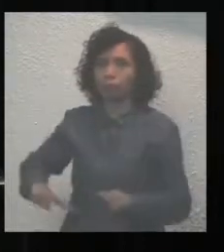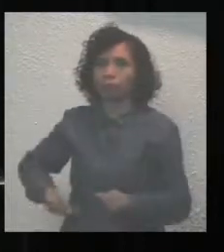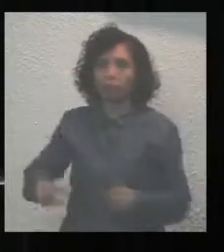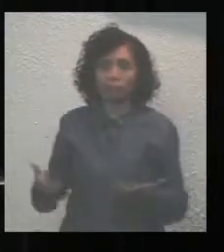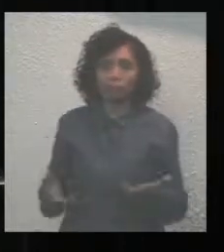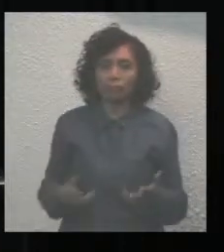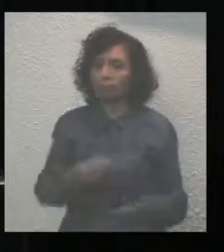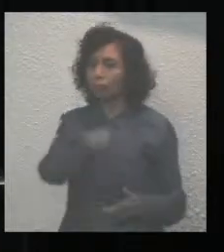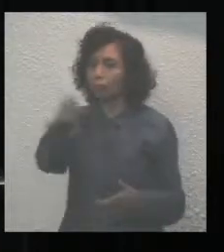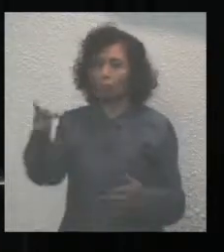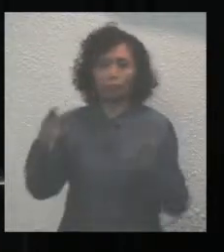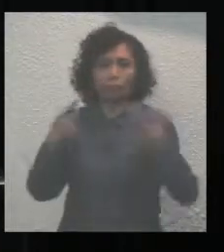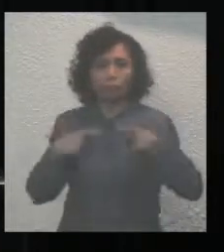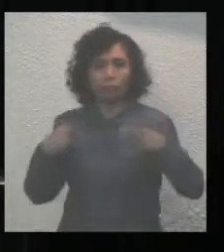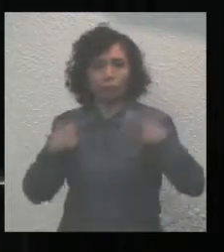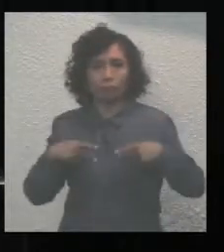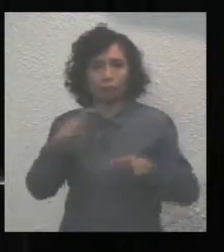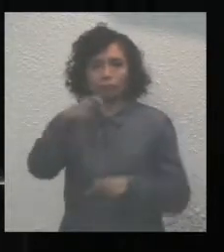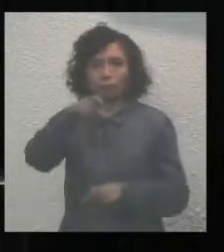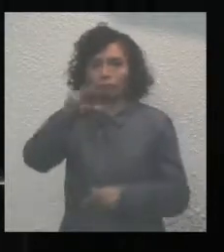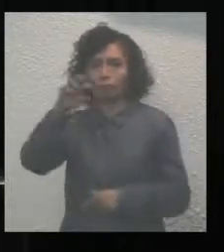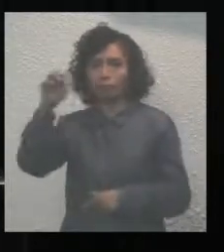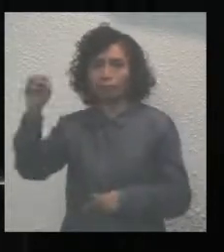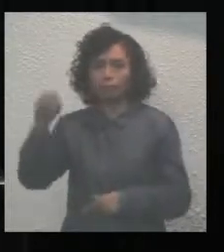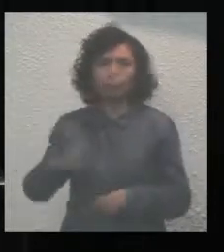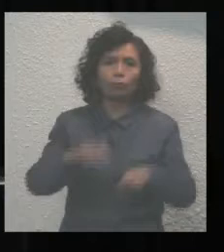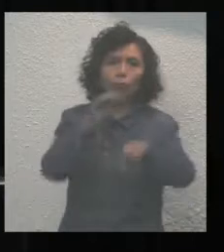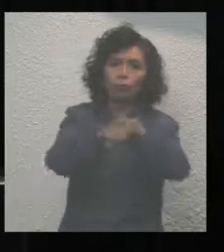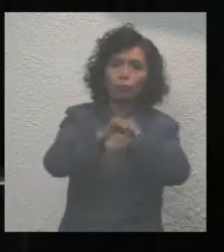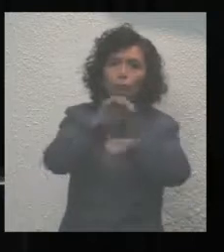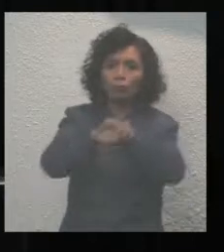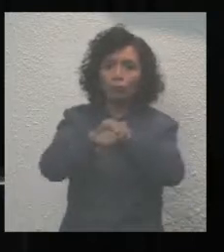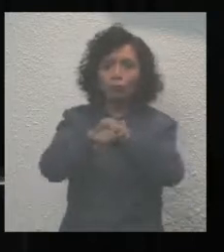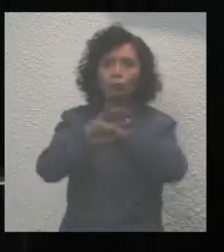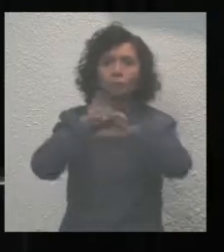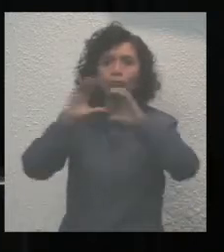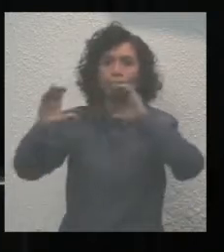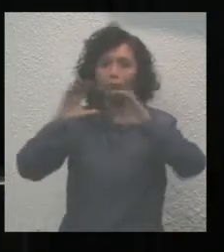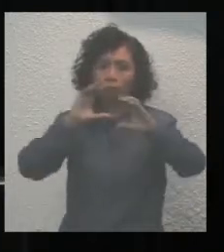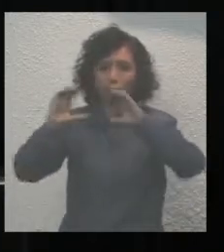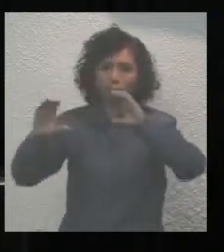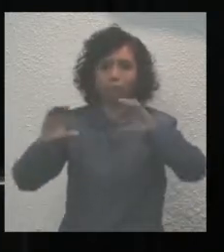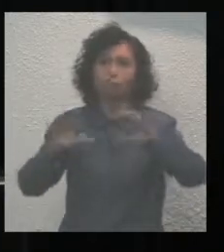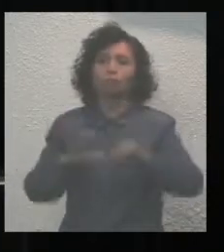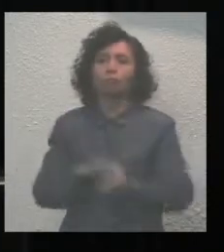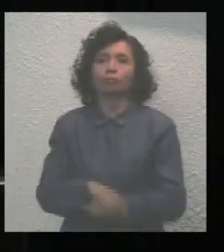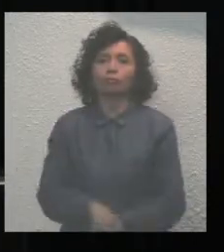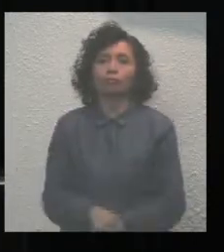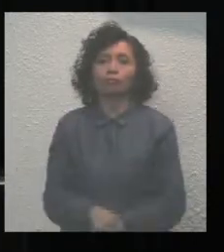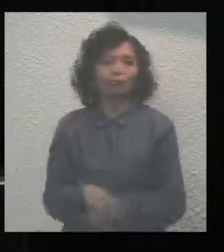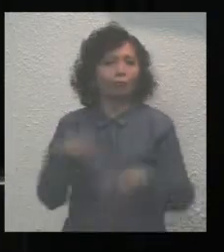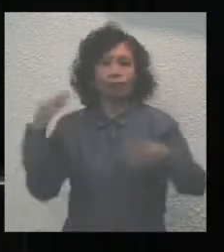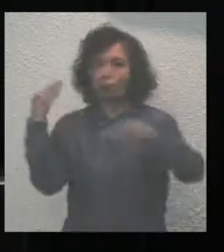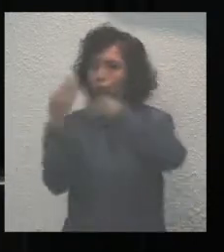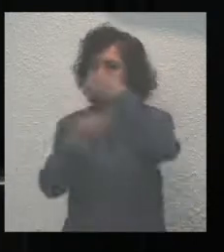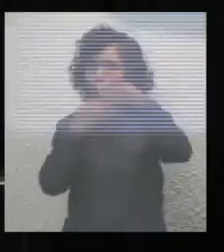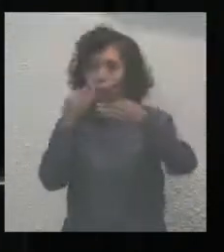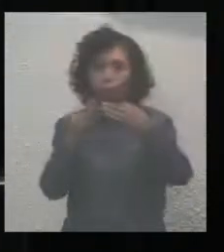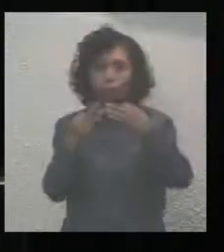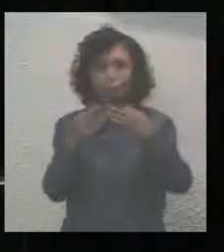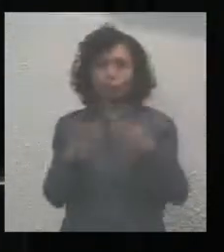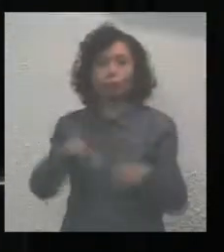estado de Quintana Roo, a nuestros amigos de los medios de comunicación y a todos los que nos